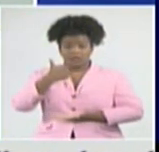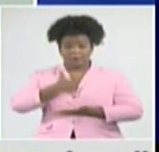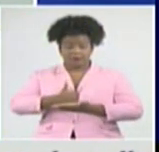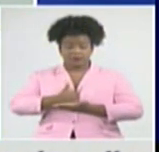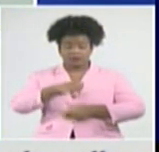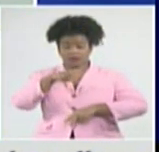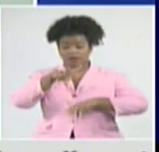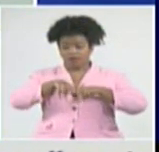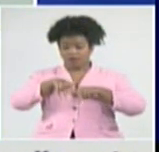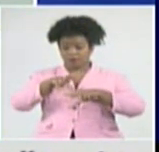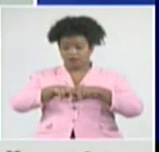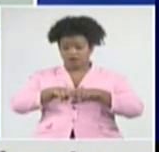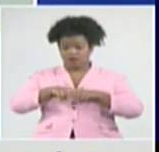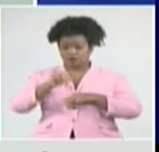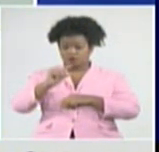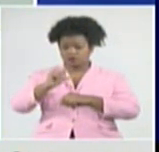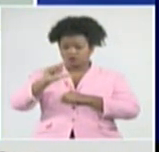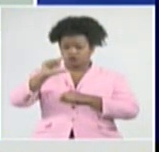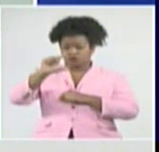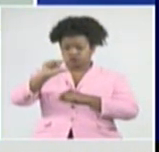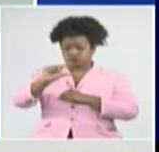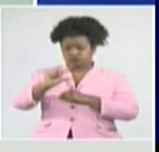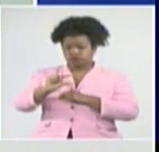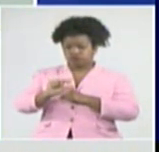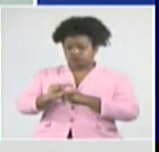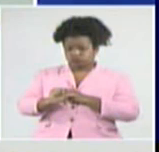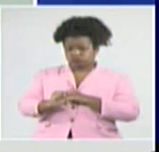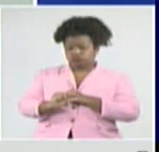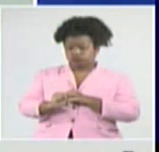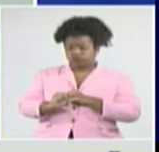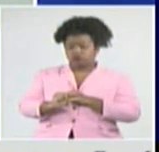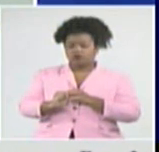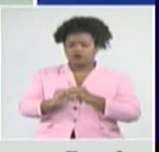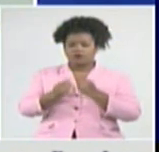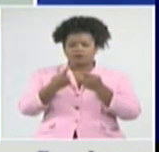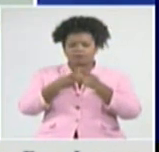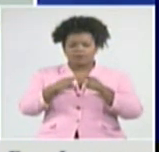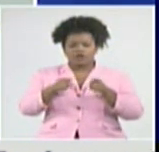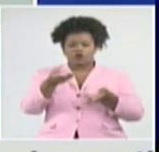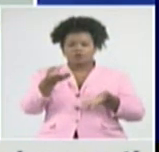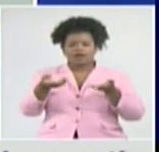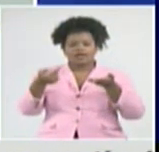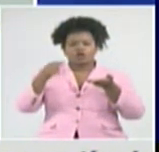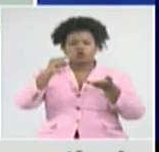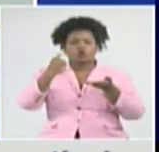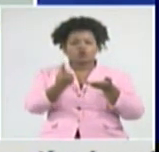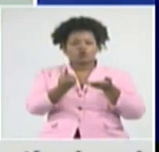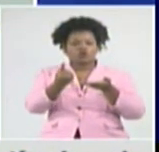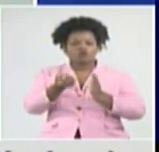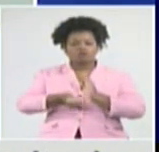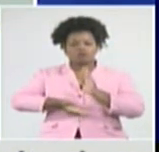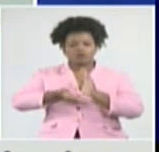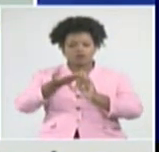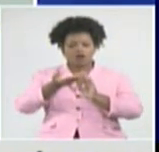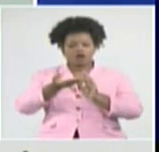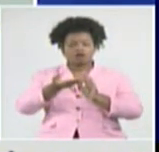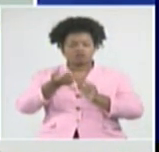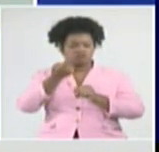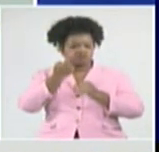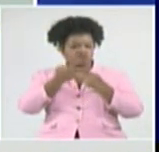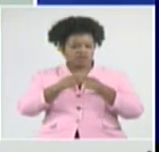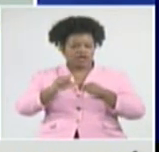con una reducción significativa, aunque un caso más en relación con la jornada de ayer, pero no hace mucho la diferencia,